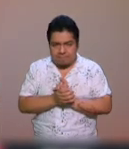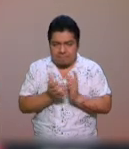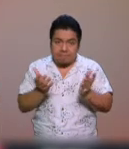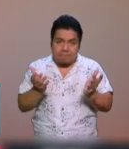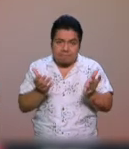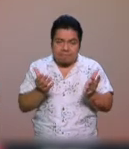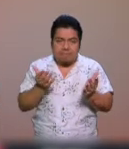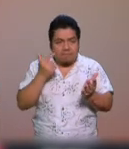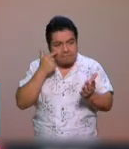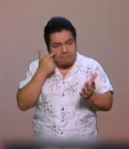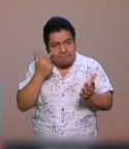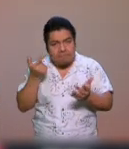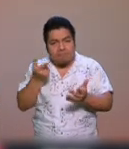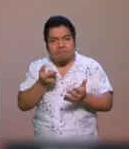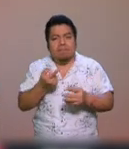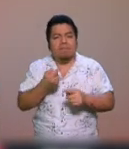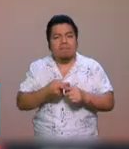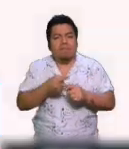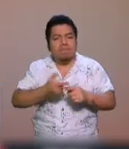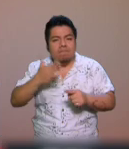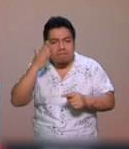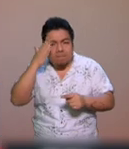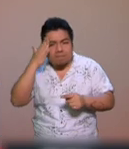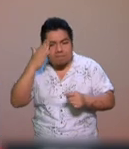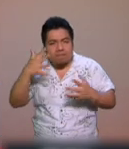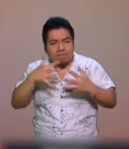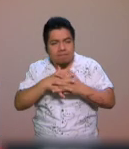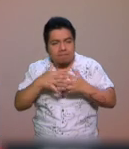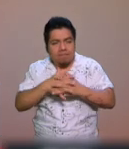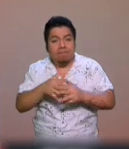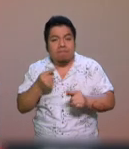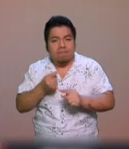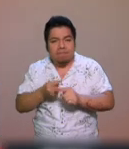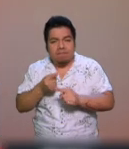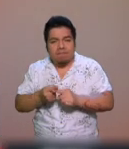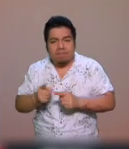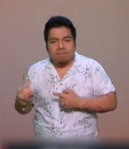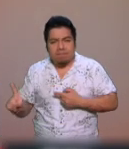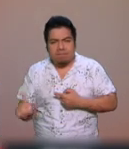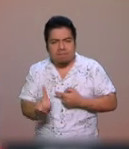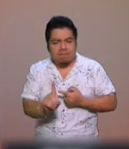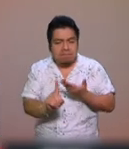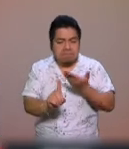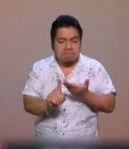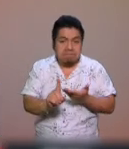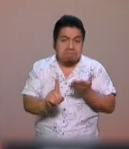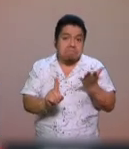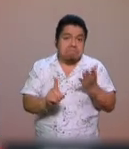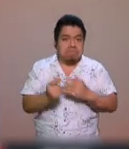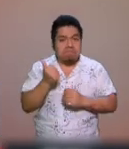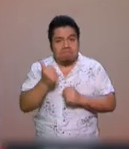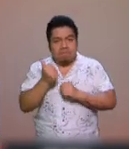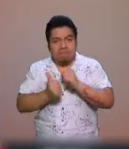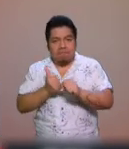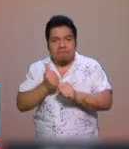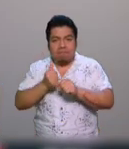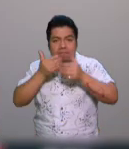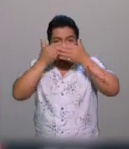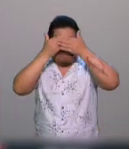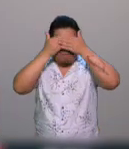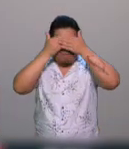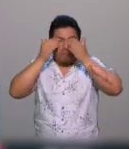Y pone al frente de esa guerra a alguien que ahora resulta que durante seis años no se dio cuenta.